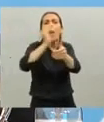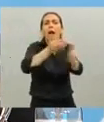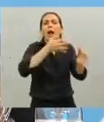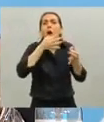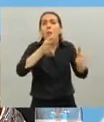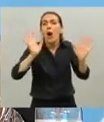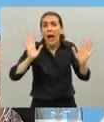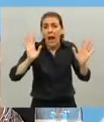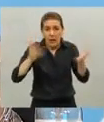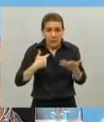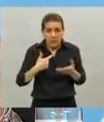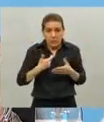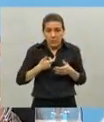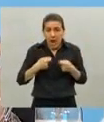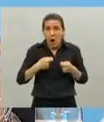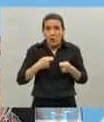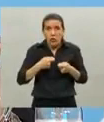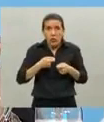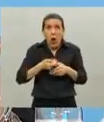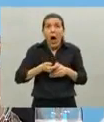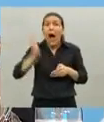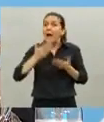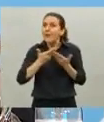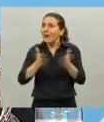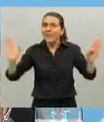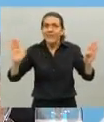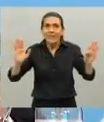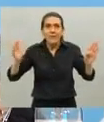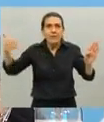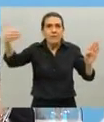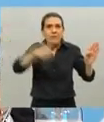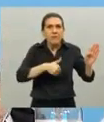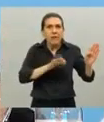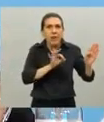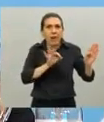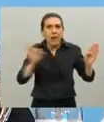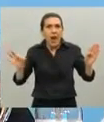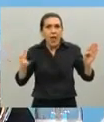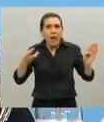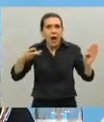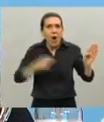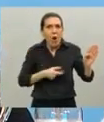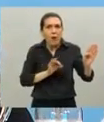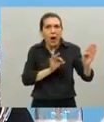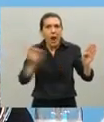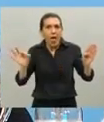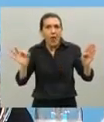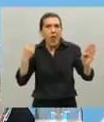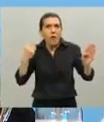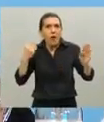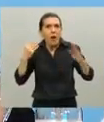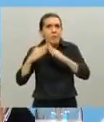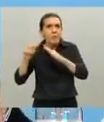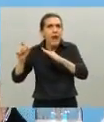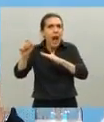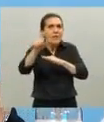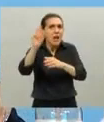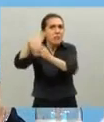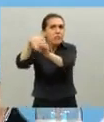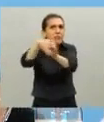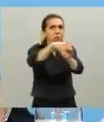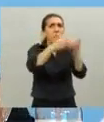abre y los clientes no aparecen porque hay una sociedad que se retrae porque ve